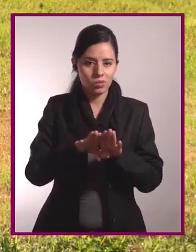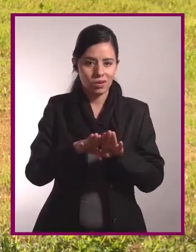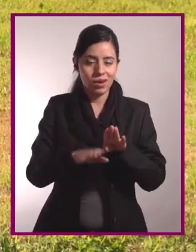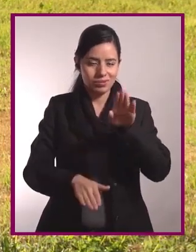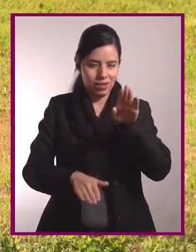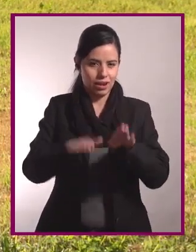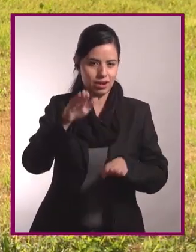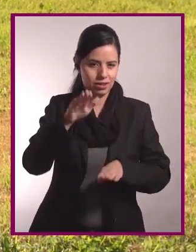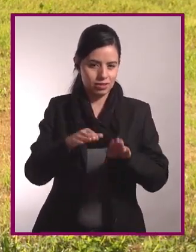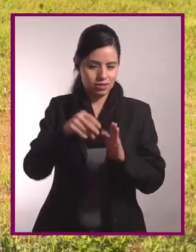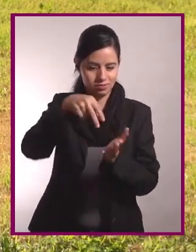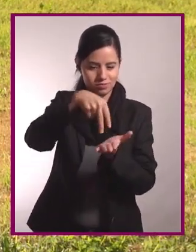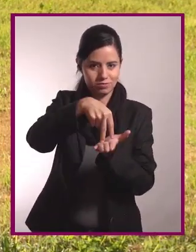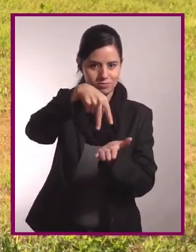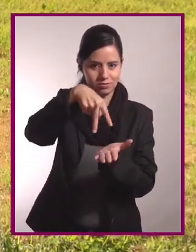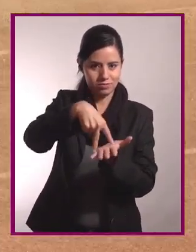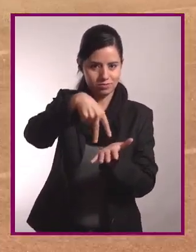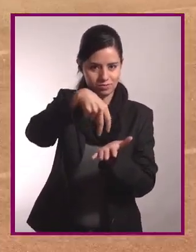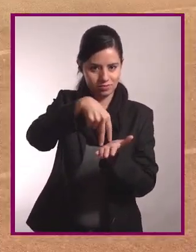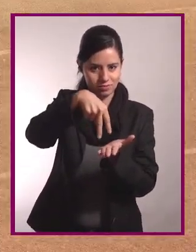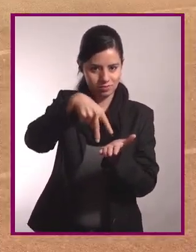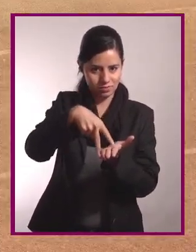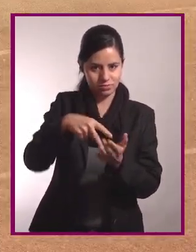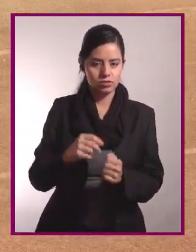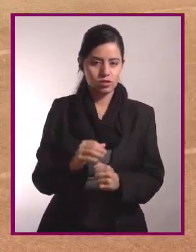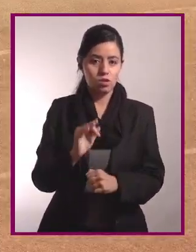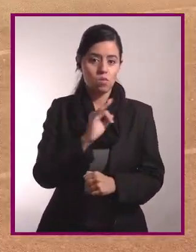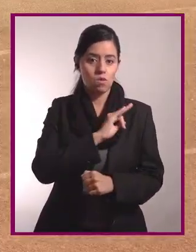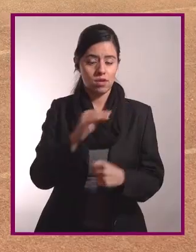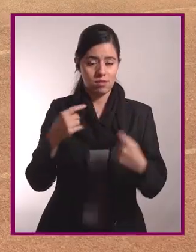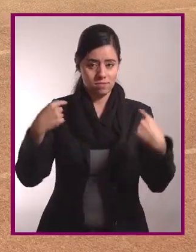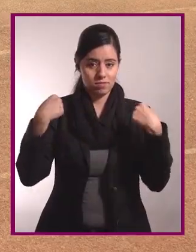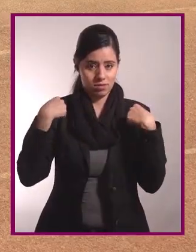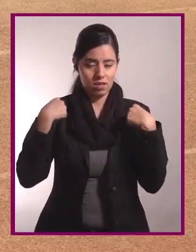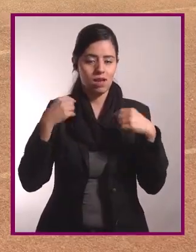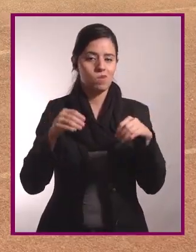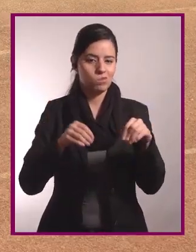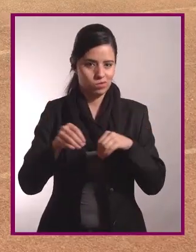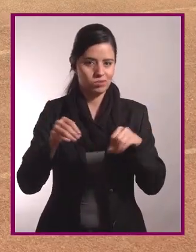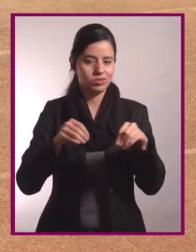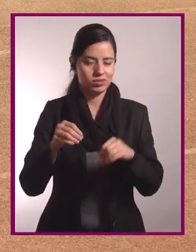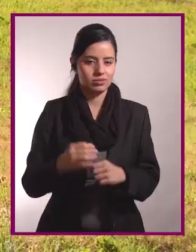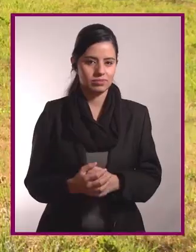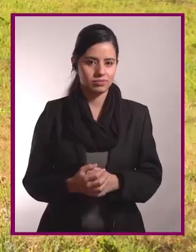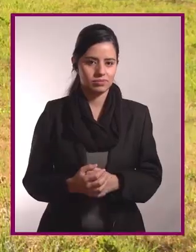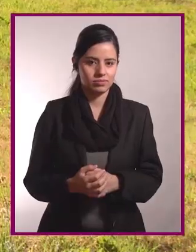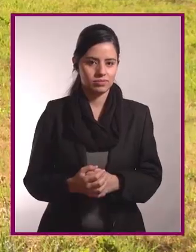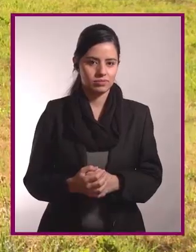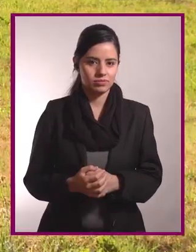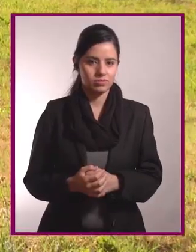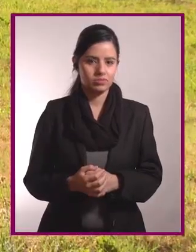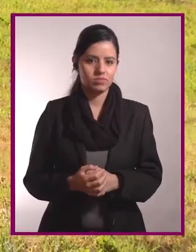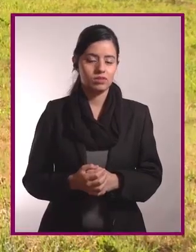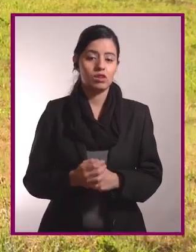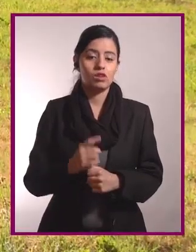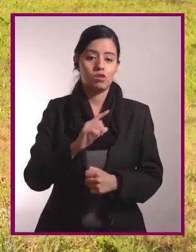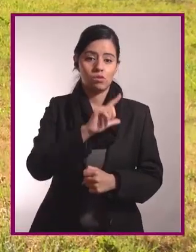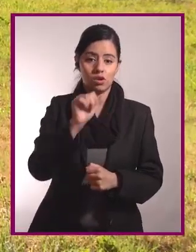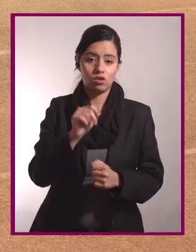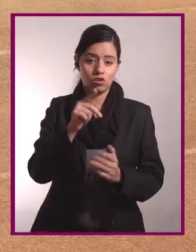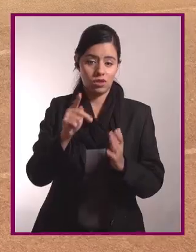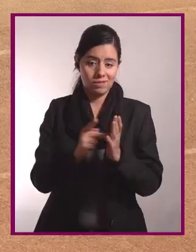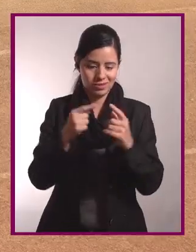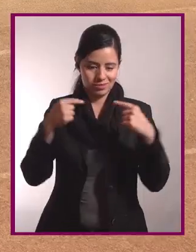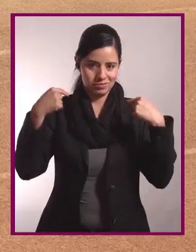Ahora es hacia adelante, uno y uno, uno y uno, manteniendo movilidad en la articulación de